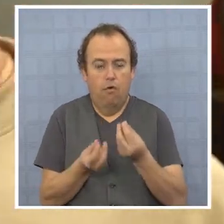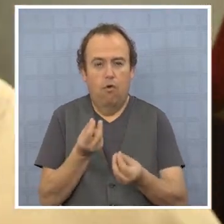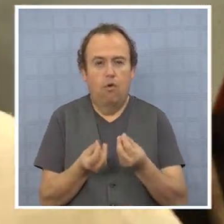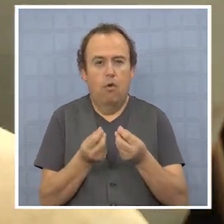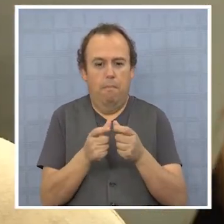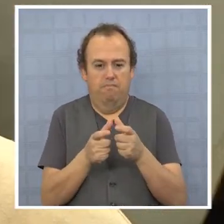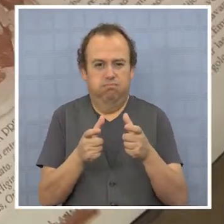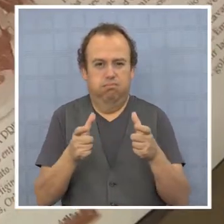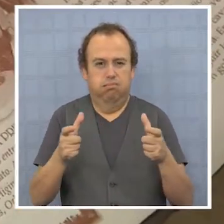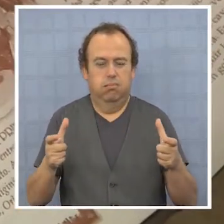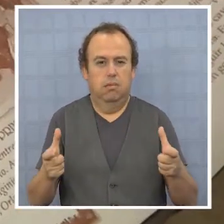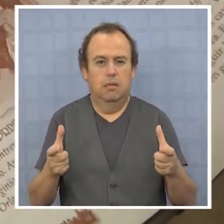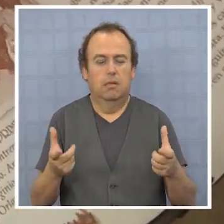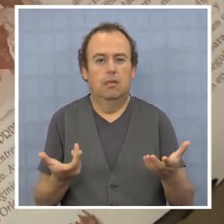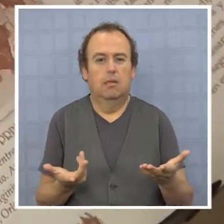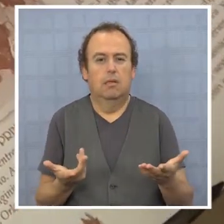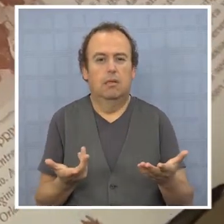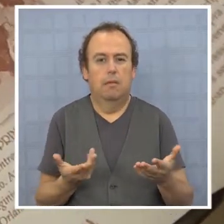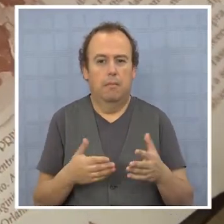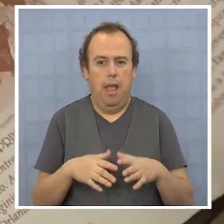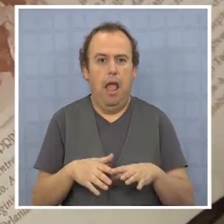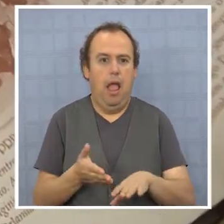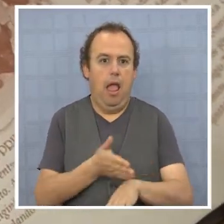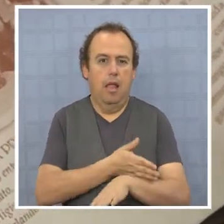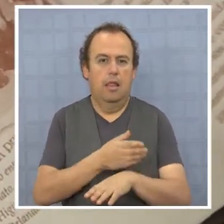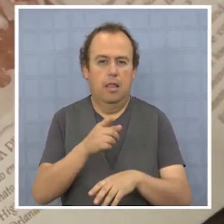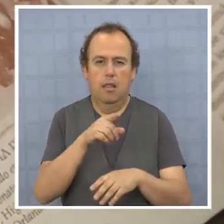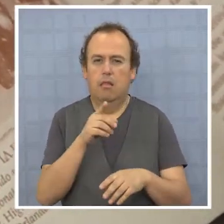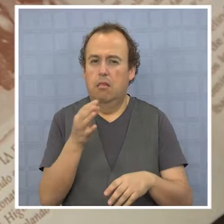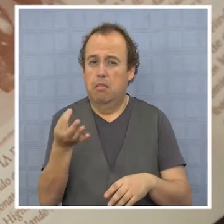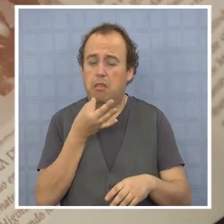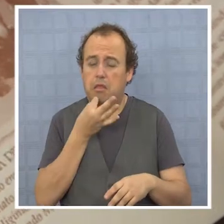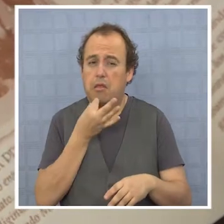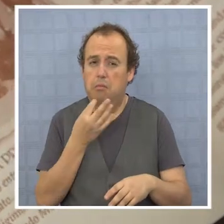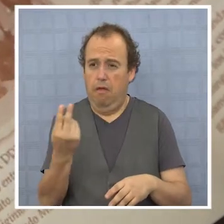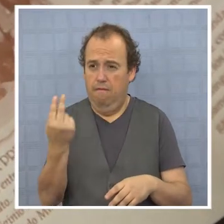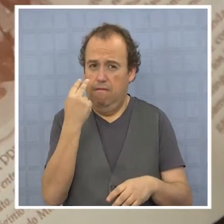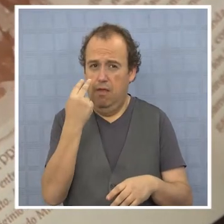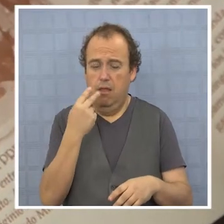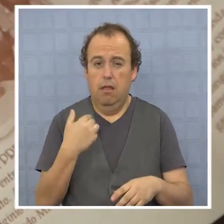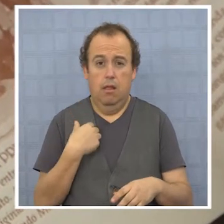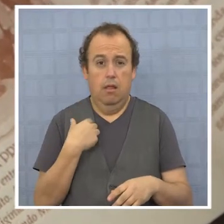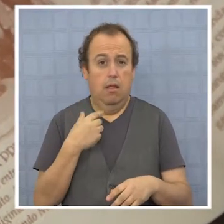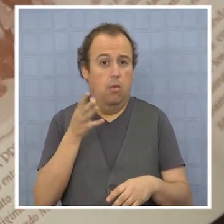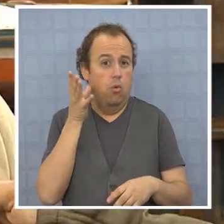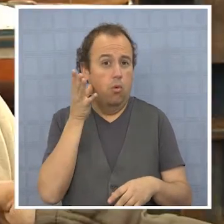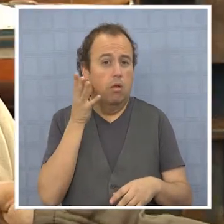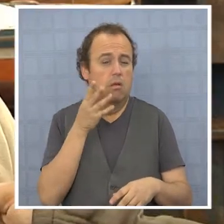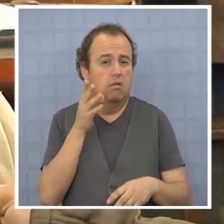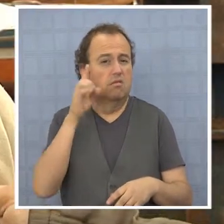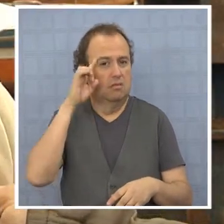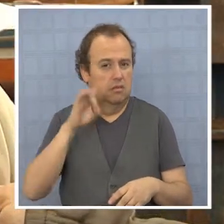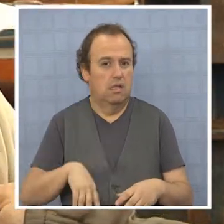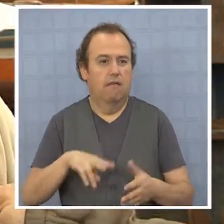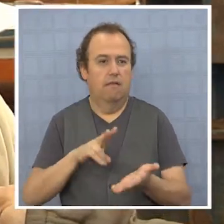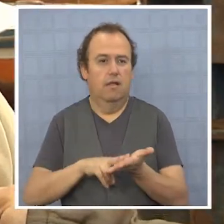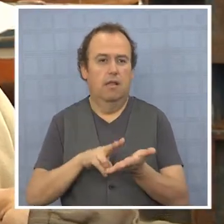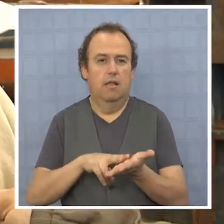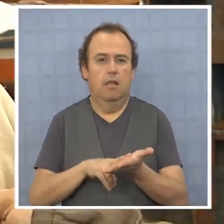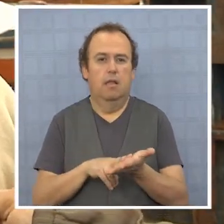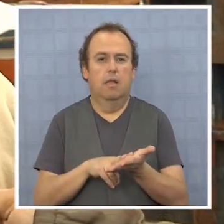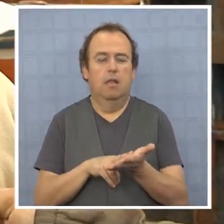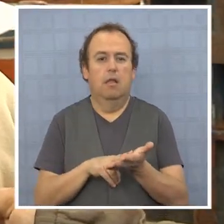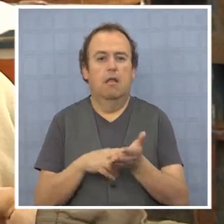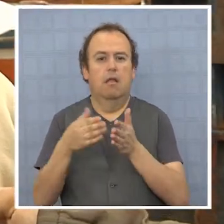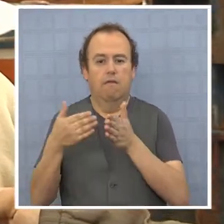los cardúmenes más grandes. Quizá alguno me va a reconocer y va a estar escuchando esto, sabe que es cierto. Ahí cuando los